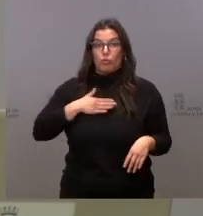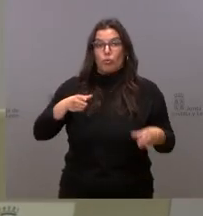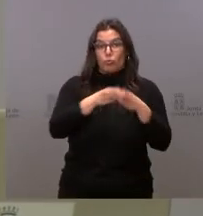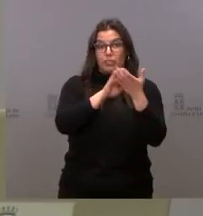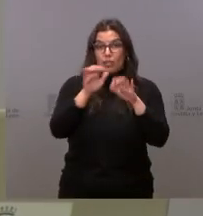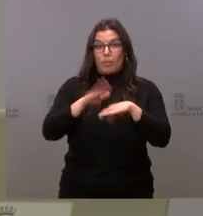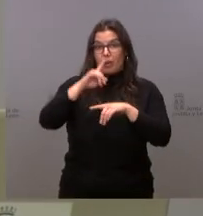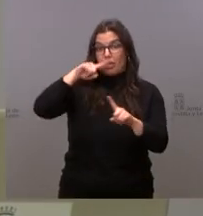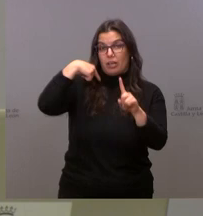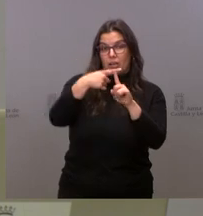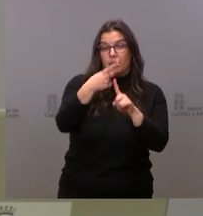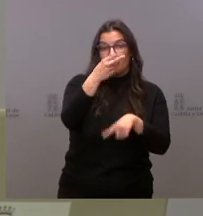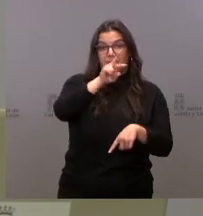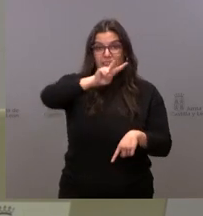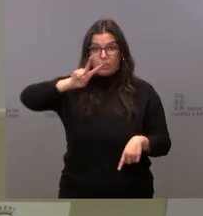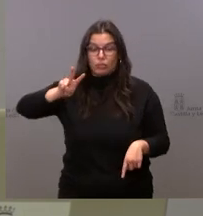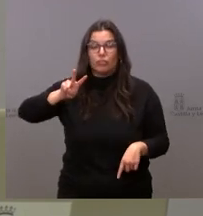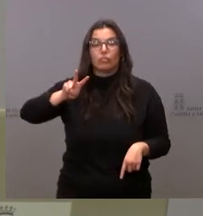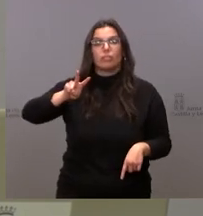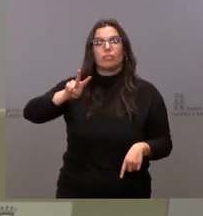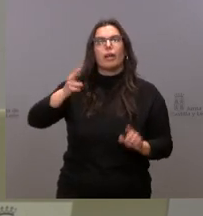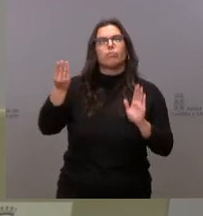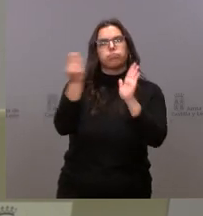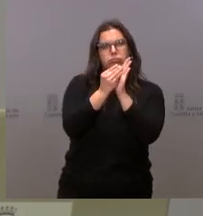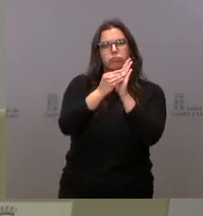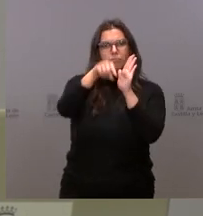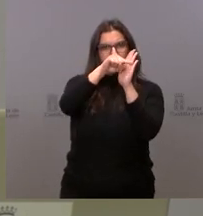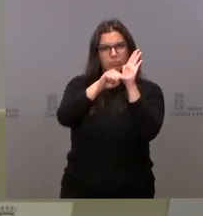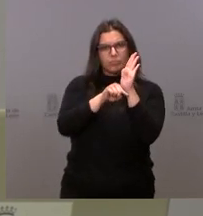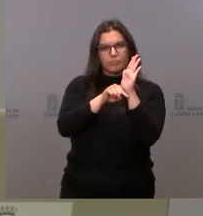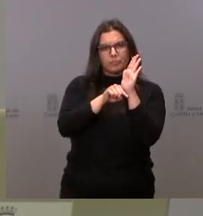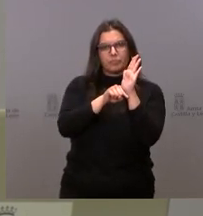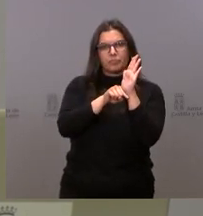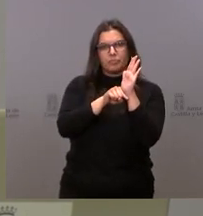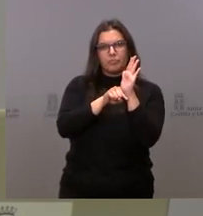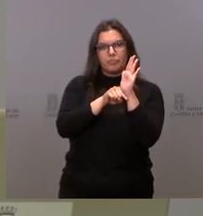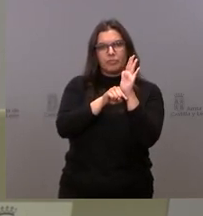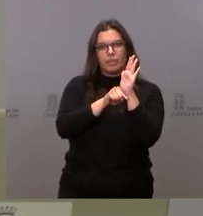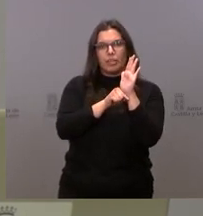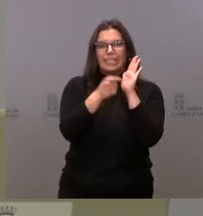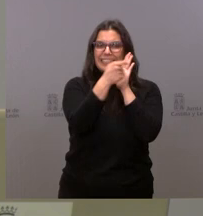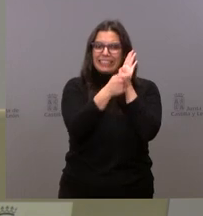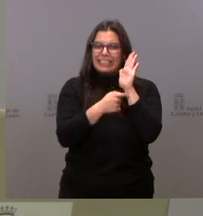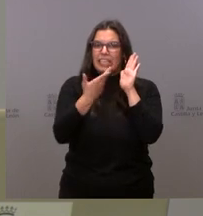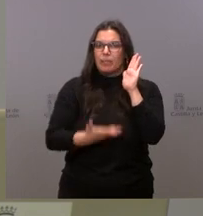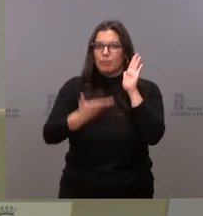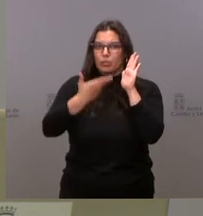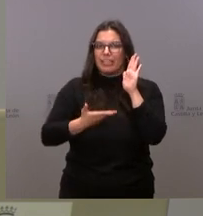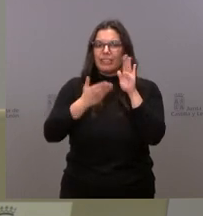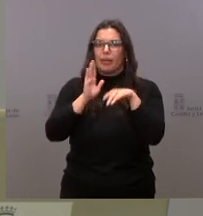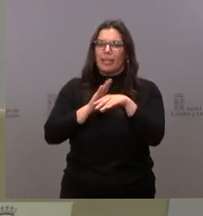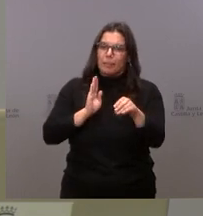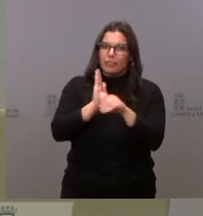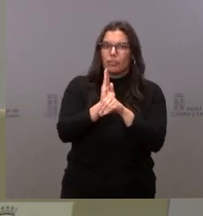Castilla y León para el año 2022 incluye importantes dotaciones en materia de inversiones